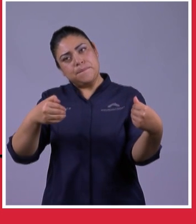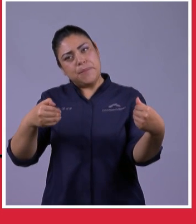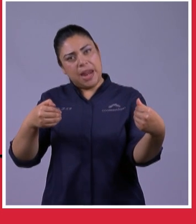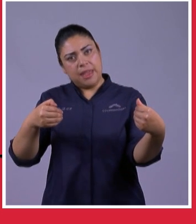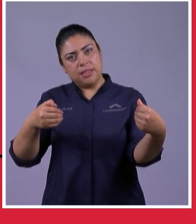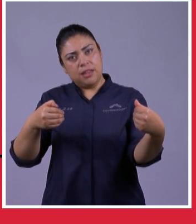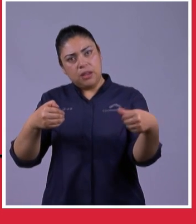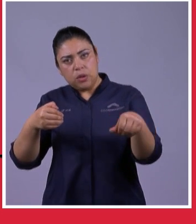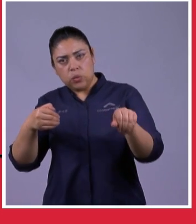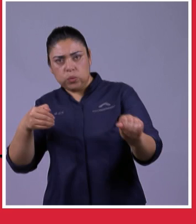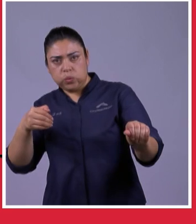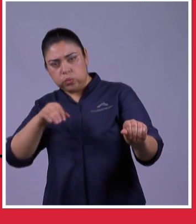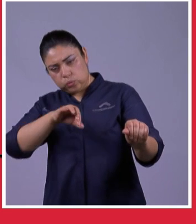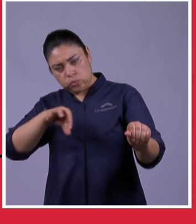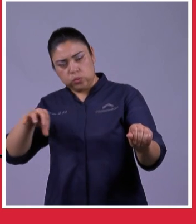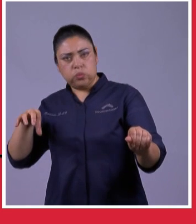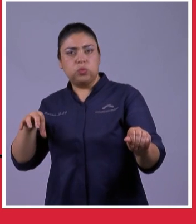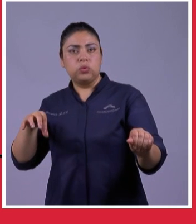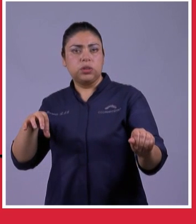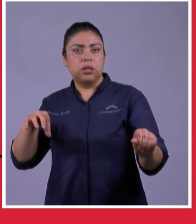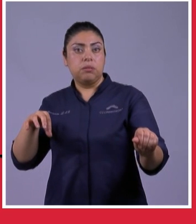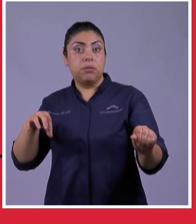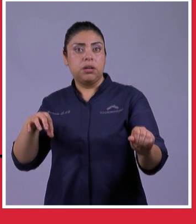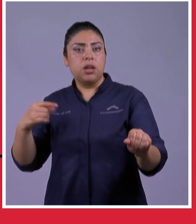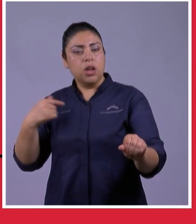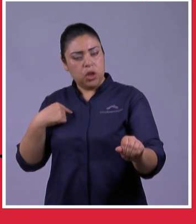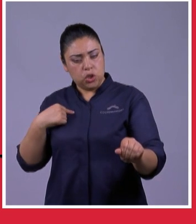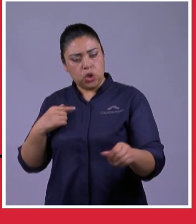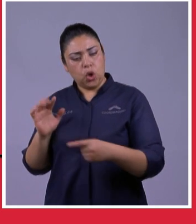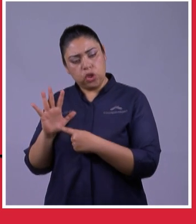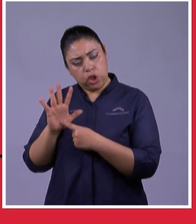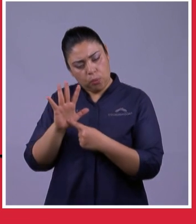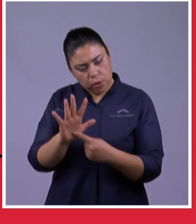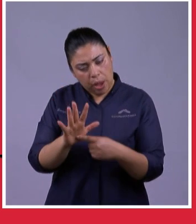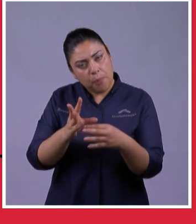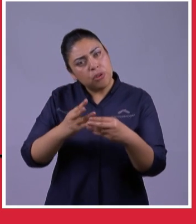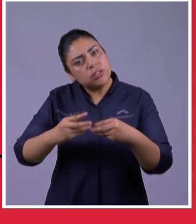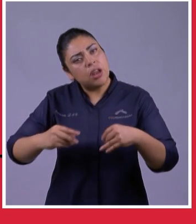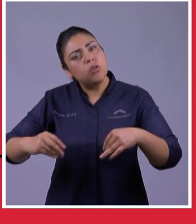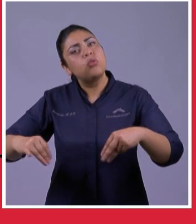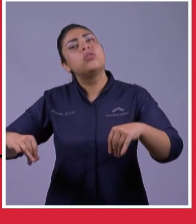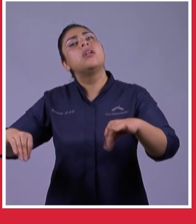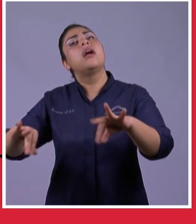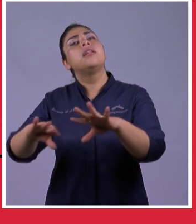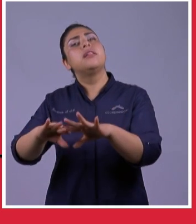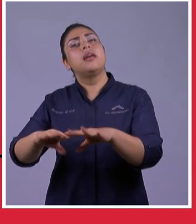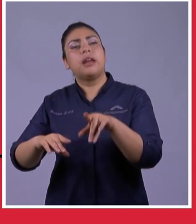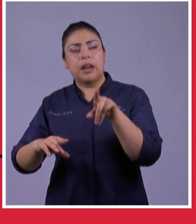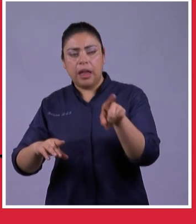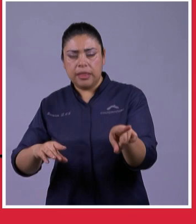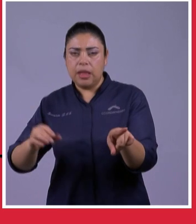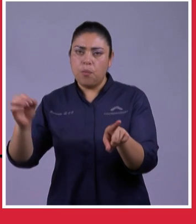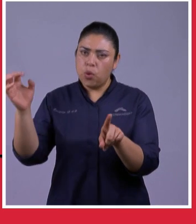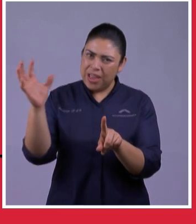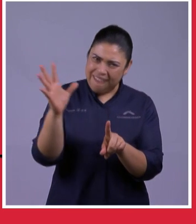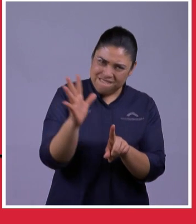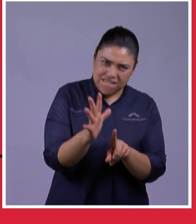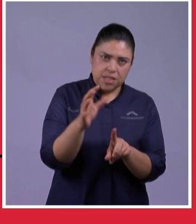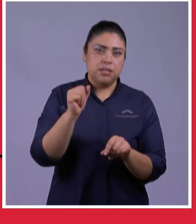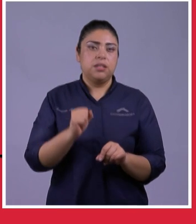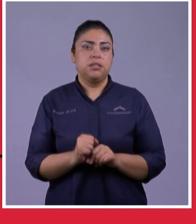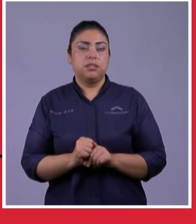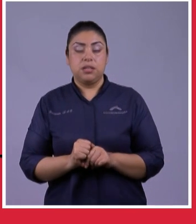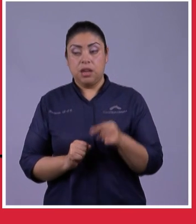mostraré y haré de ti una nación grande y te bendeciré y engrandeceré tu nombre